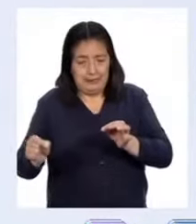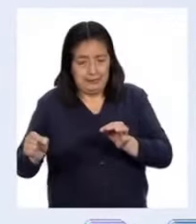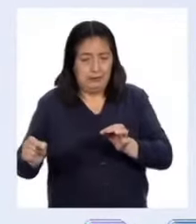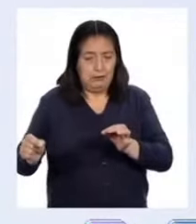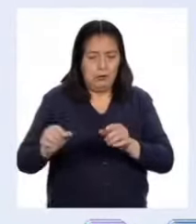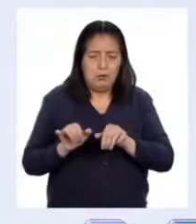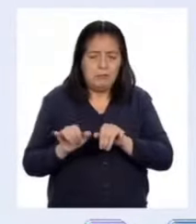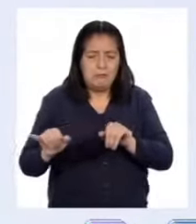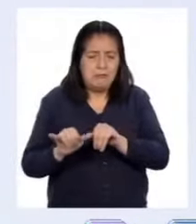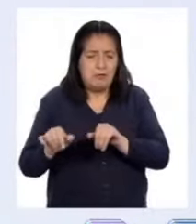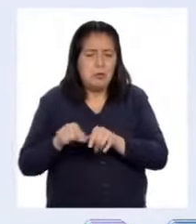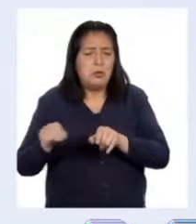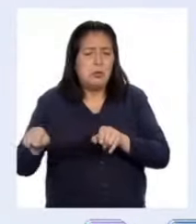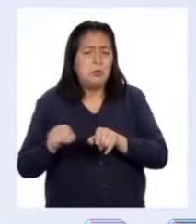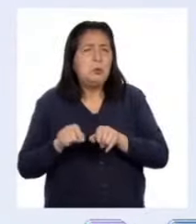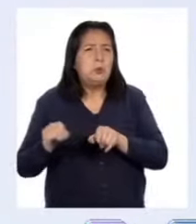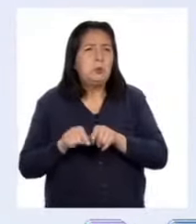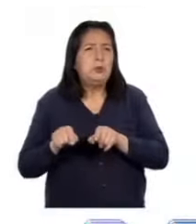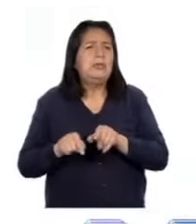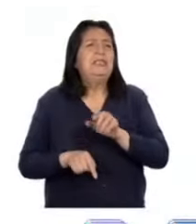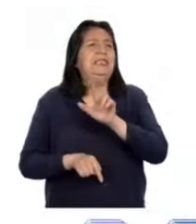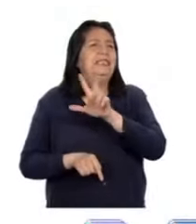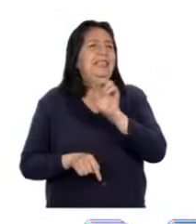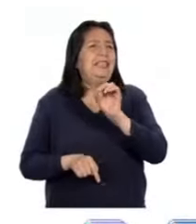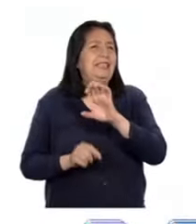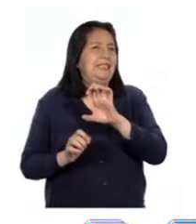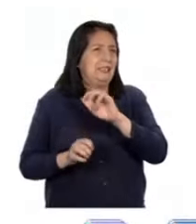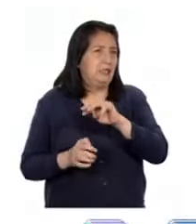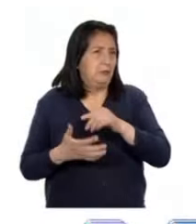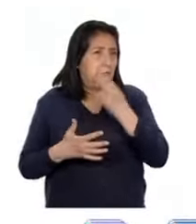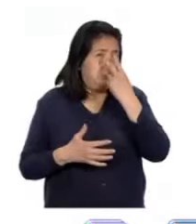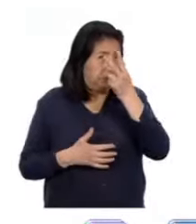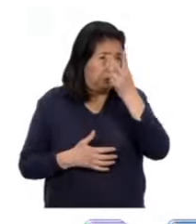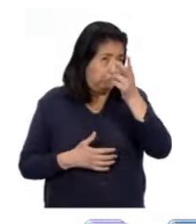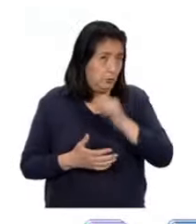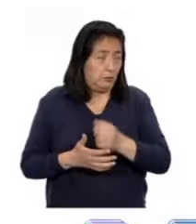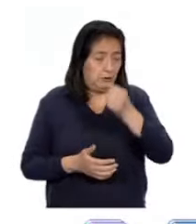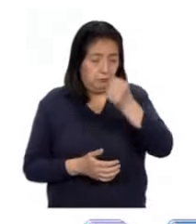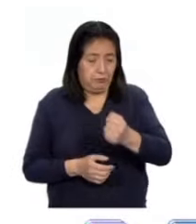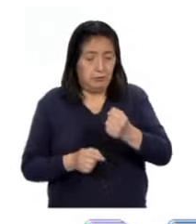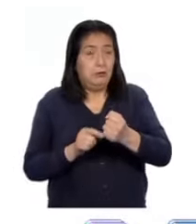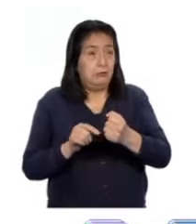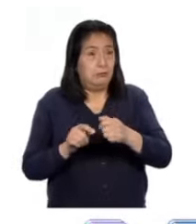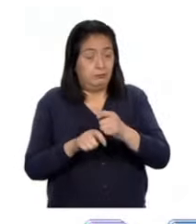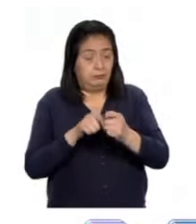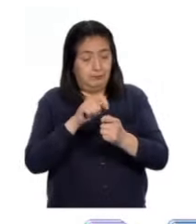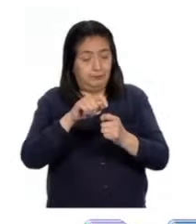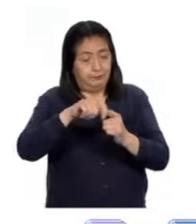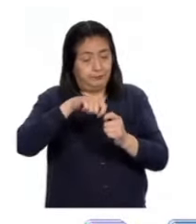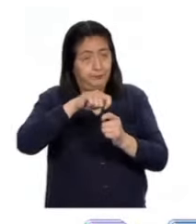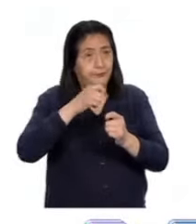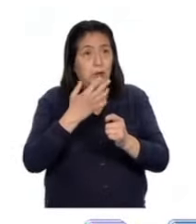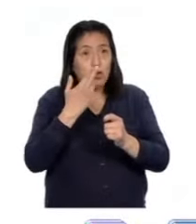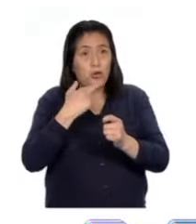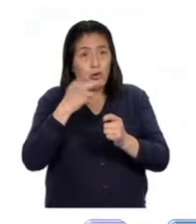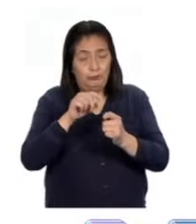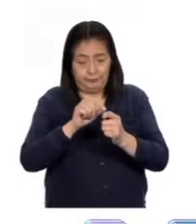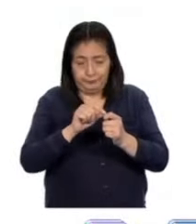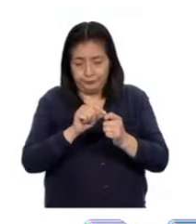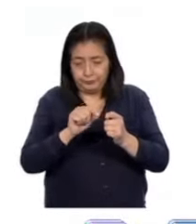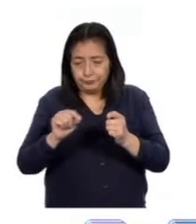una distancia de 30 centímetros de la estaca. Podemos ver la estaca que tiene amarrado un hilo de color rojo.